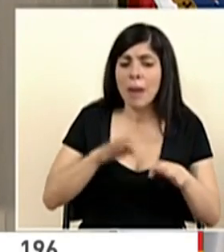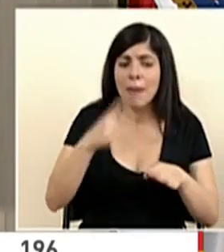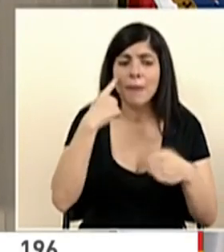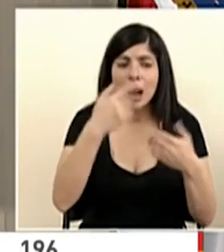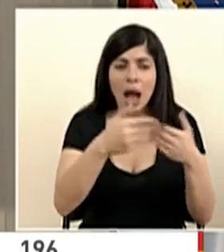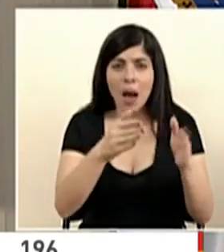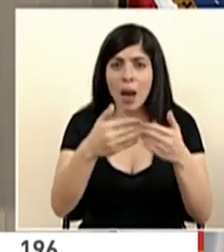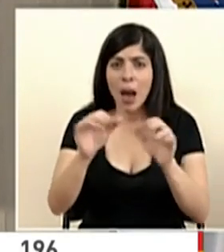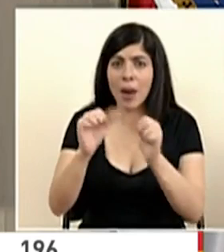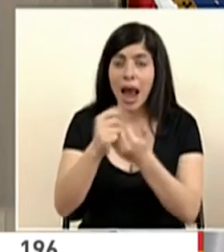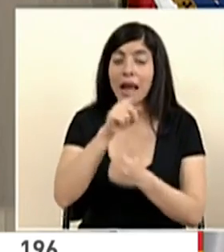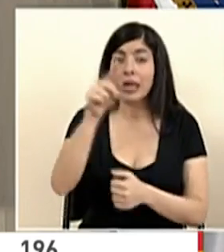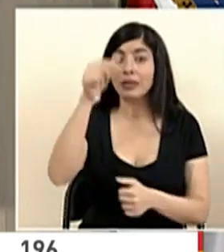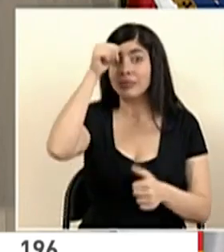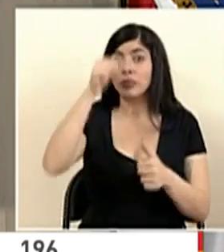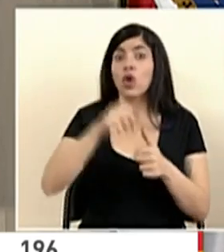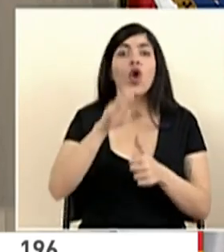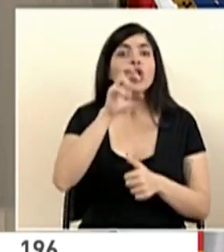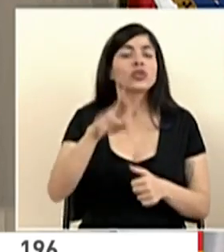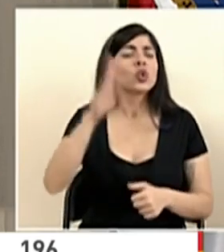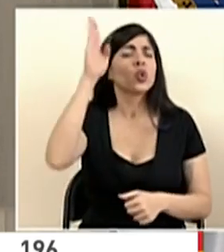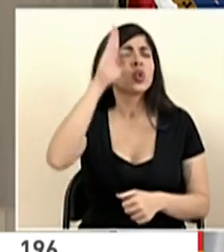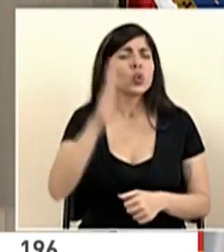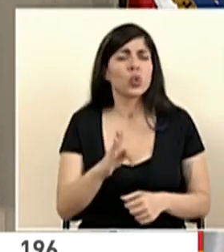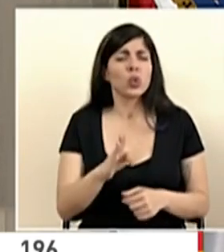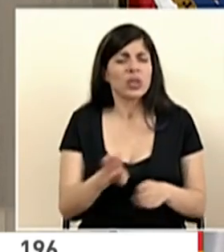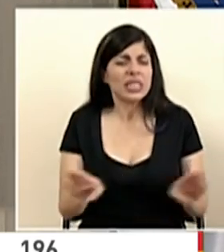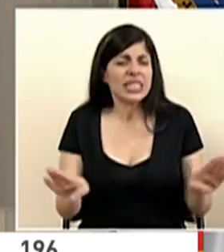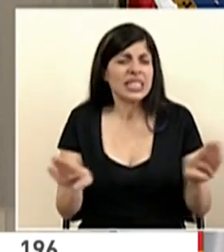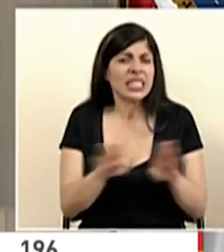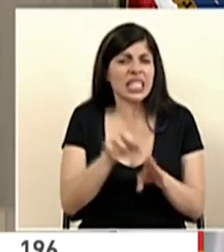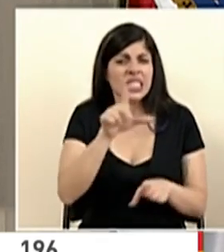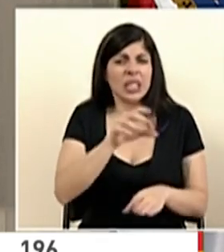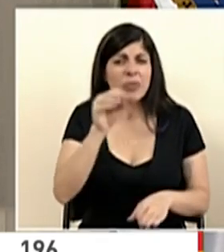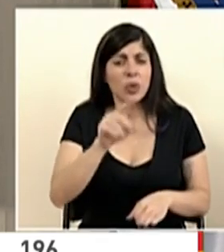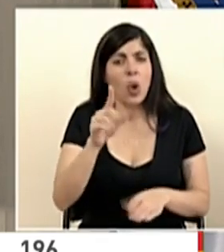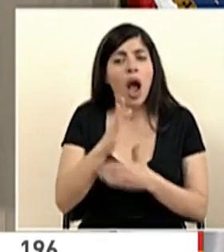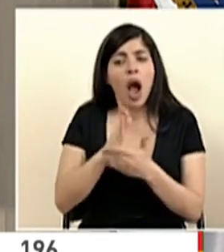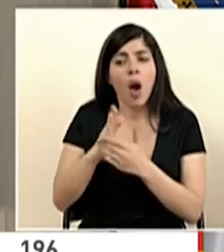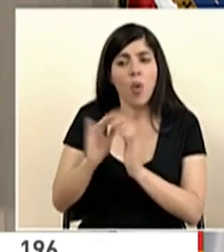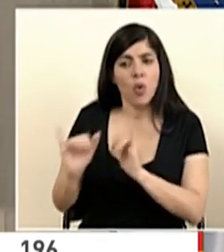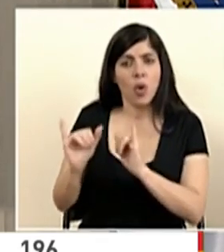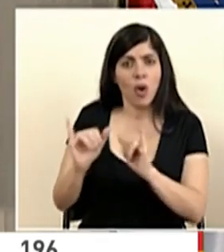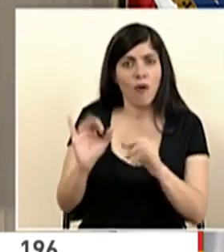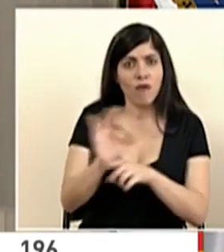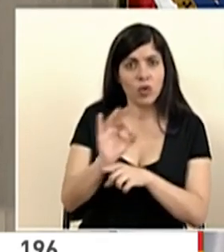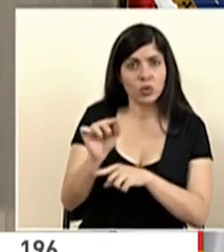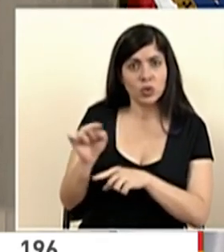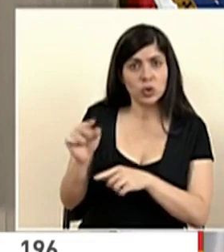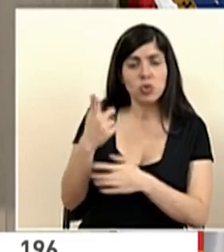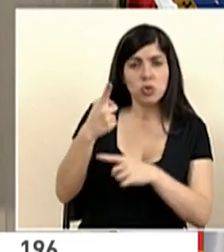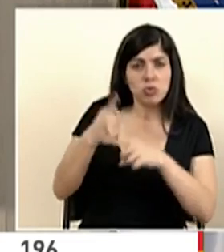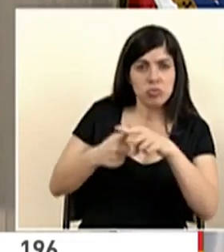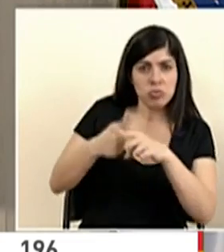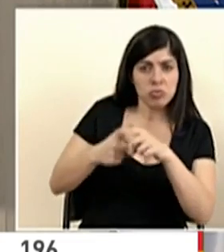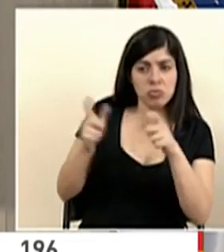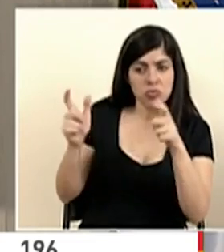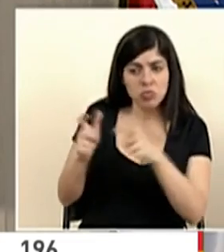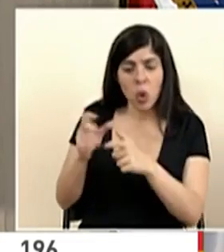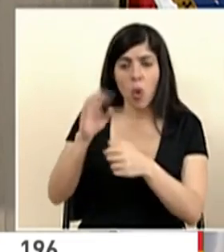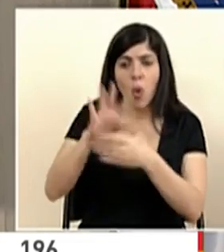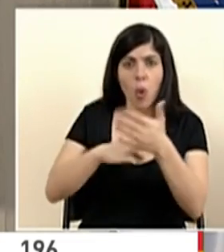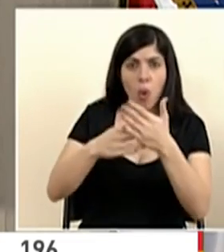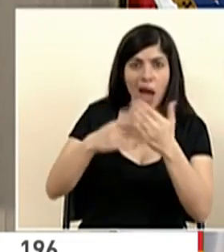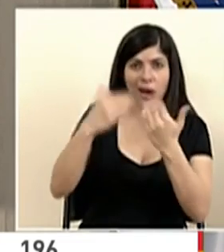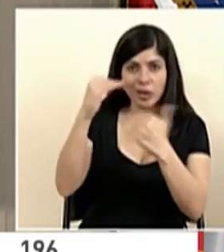recordemos que Costa Rica nunca ha hecho un cierre total. Hemos mantenido ciertas actividades funcionando, algunas con alguna capacidad disminuida o con